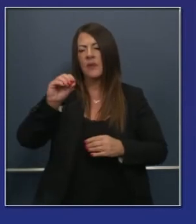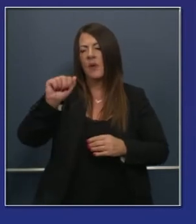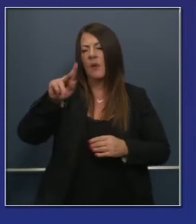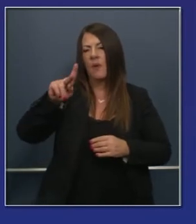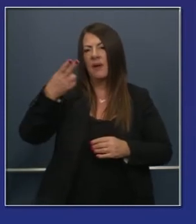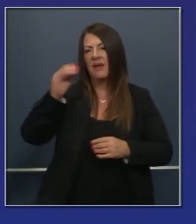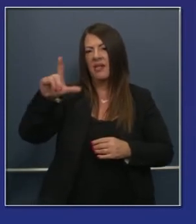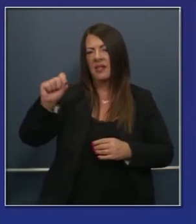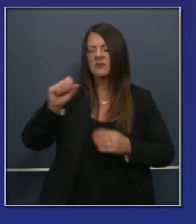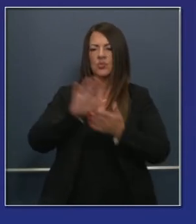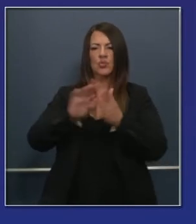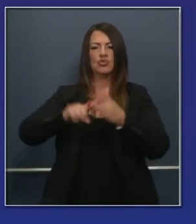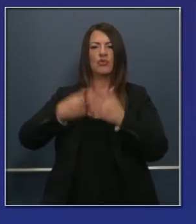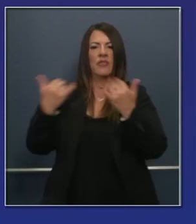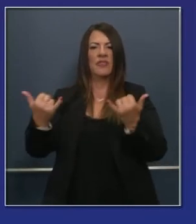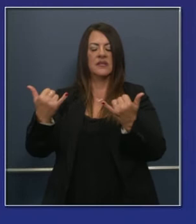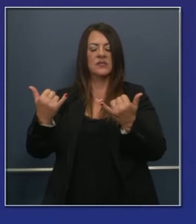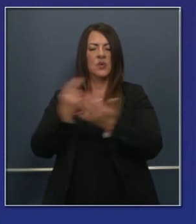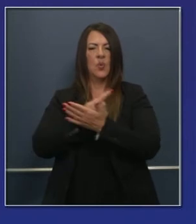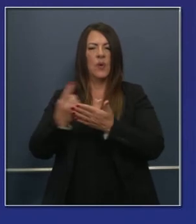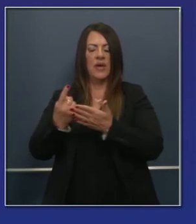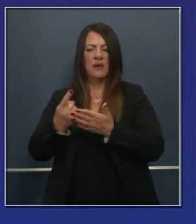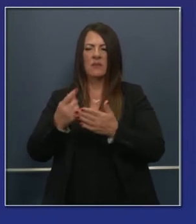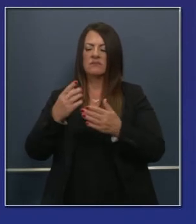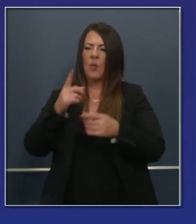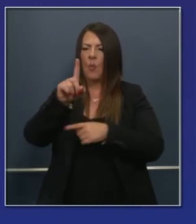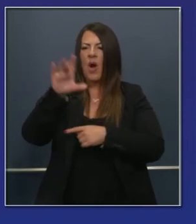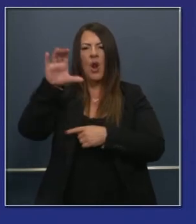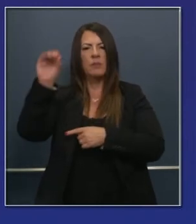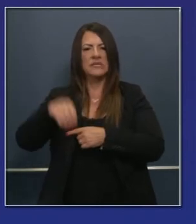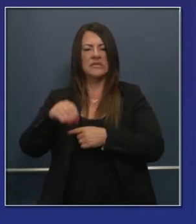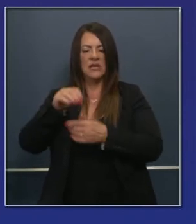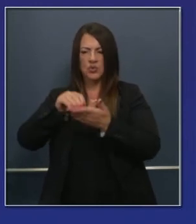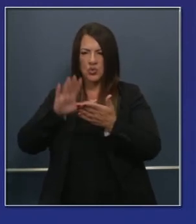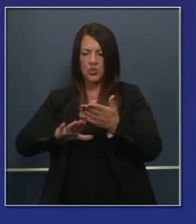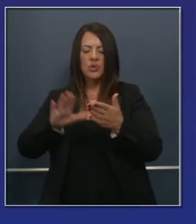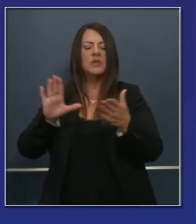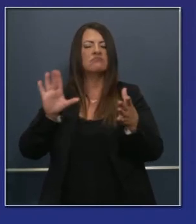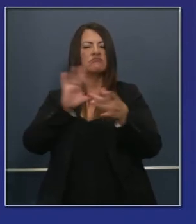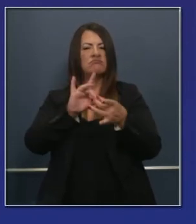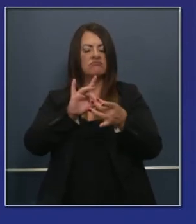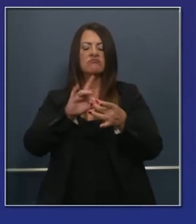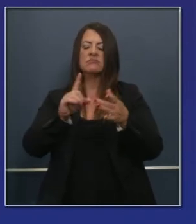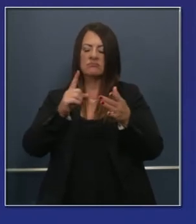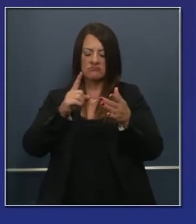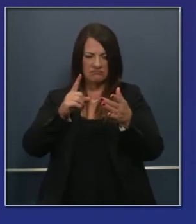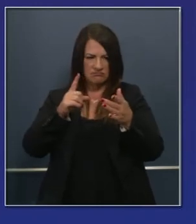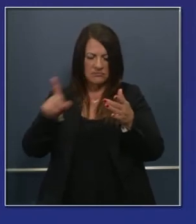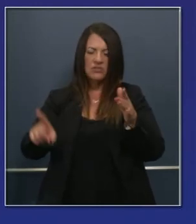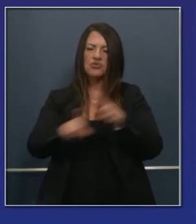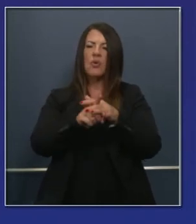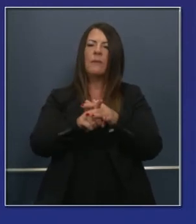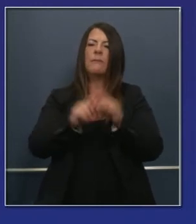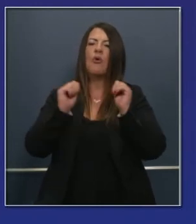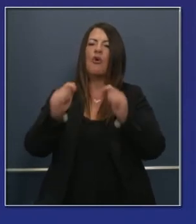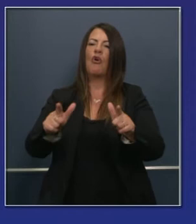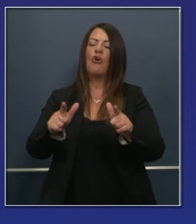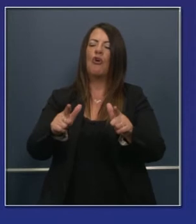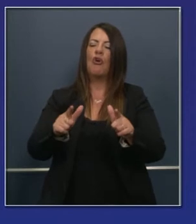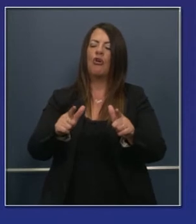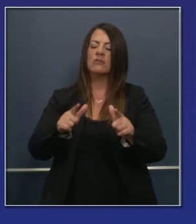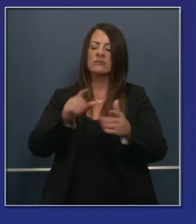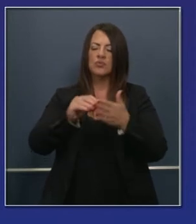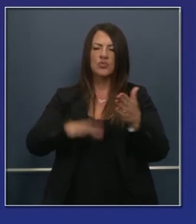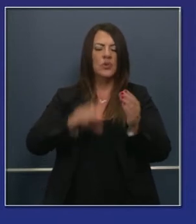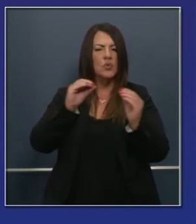Elkill, la escuela, comenzó esta escuela, 100% de los estudiantes están conectando y asistiendo para el segundo día de las clases.